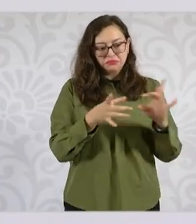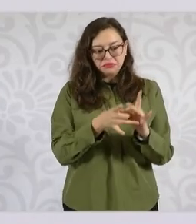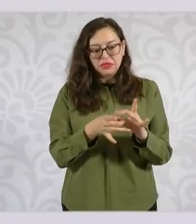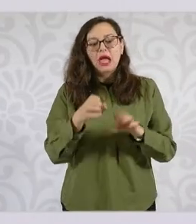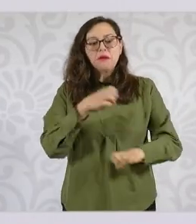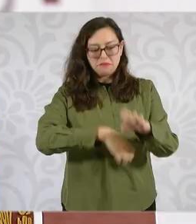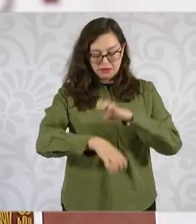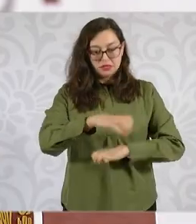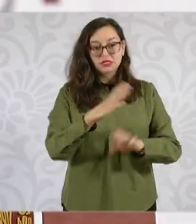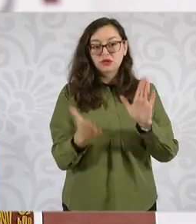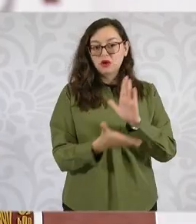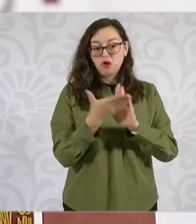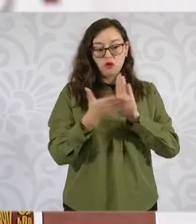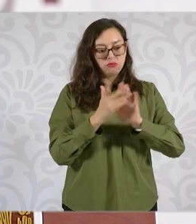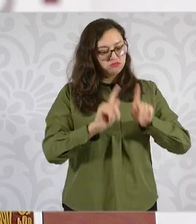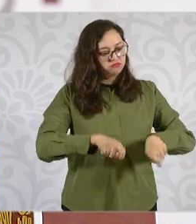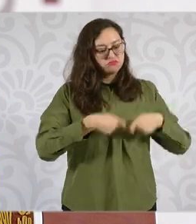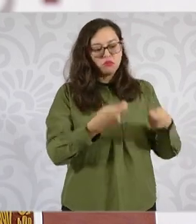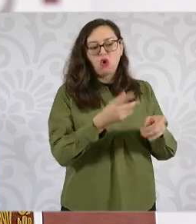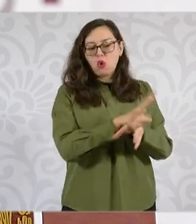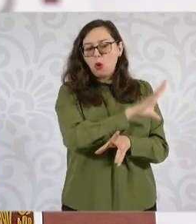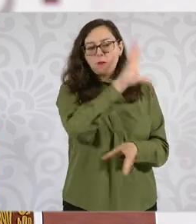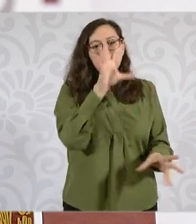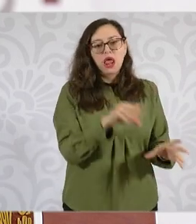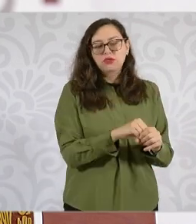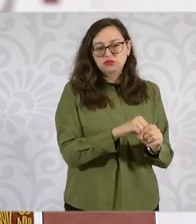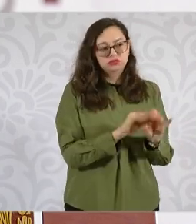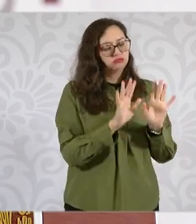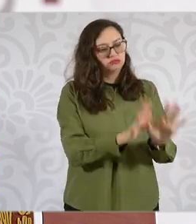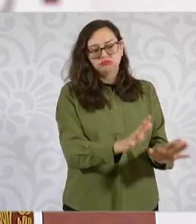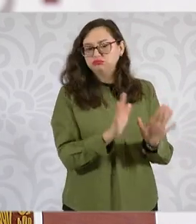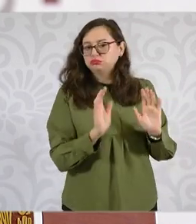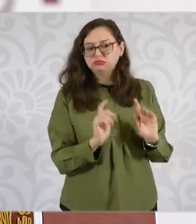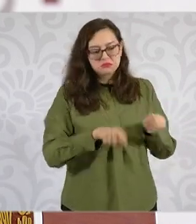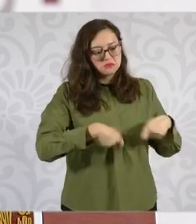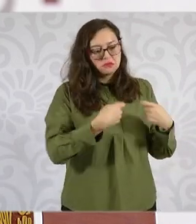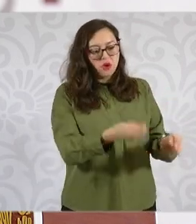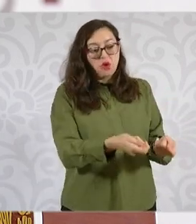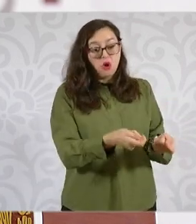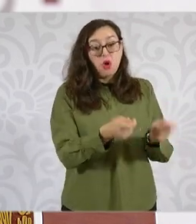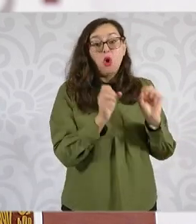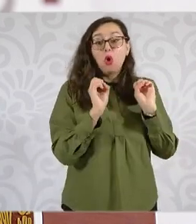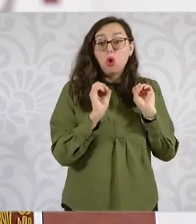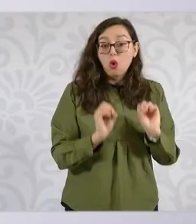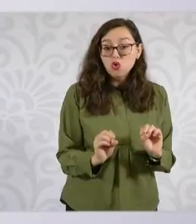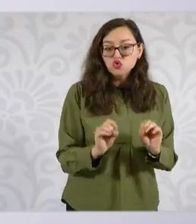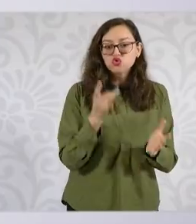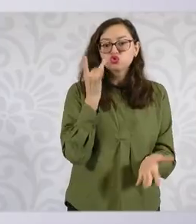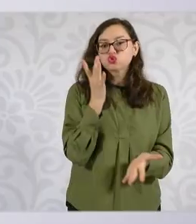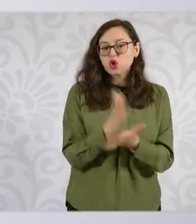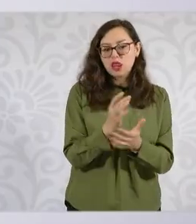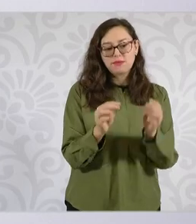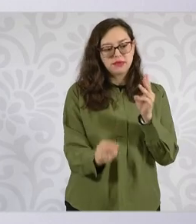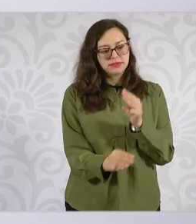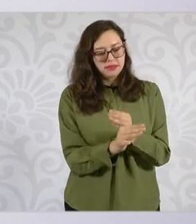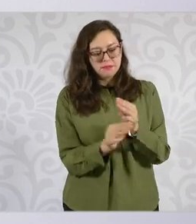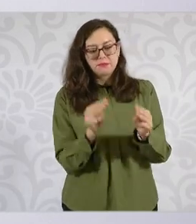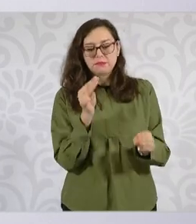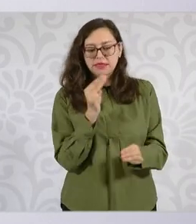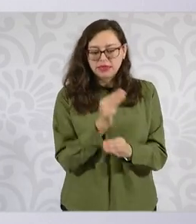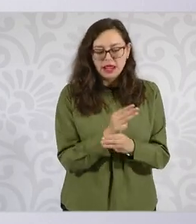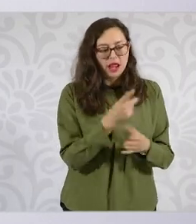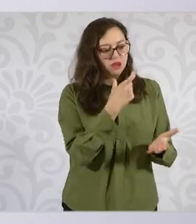Infonavit y que construya toda la vivienda. Otra es que adquiera los materiales, todo de manera